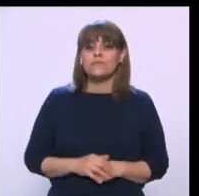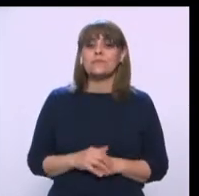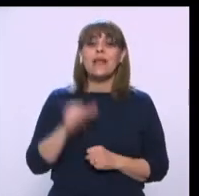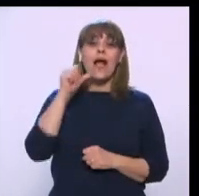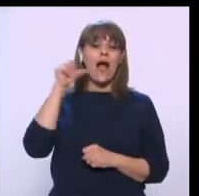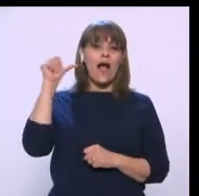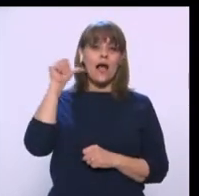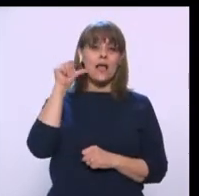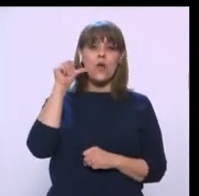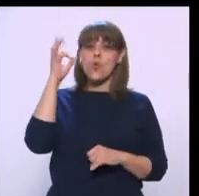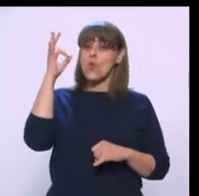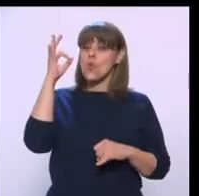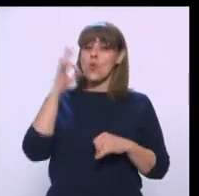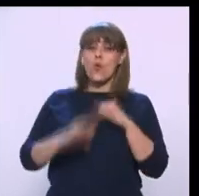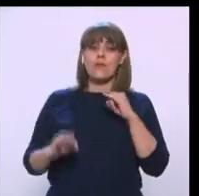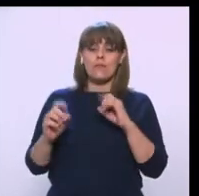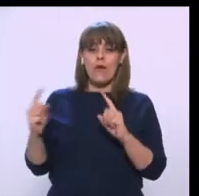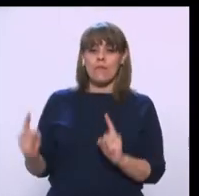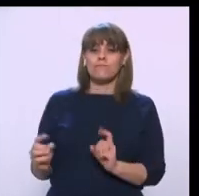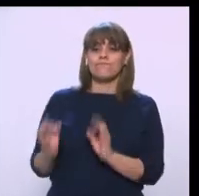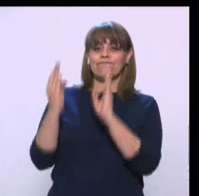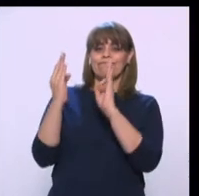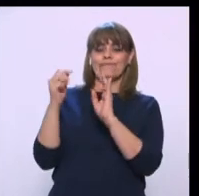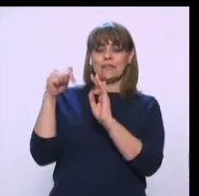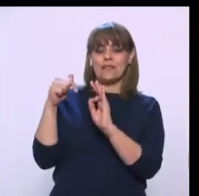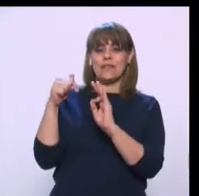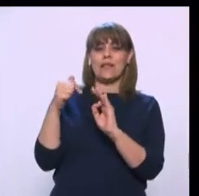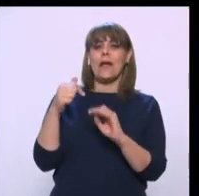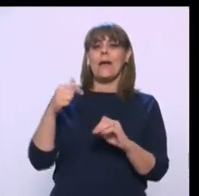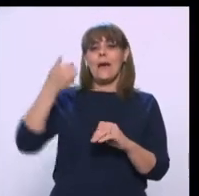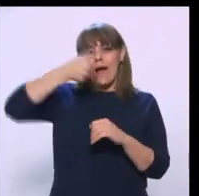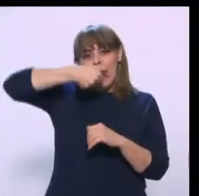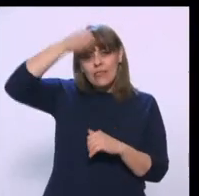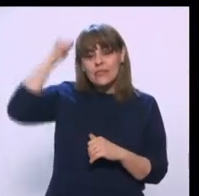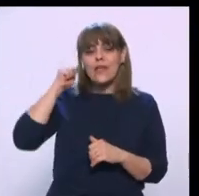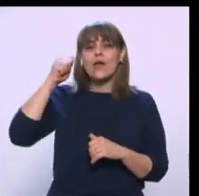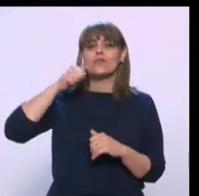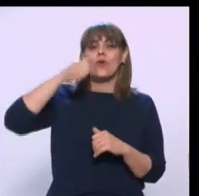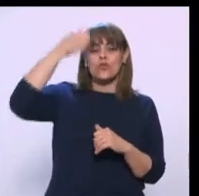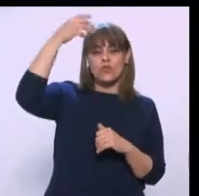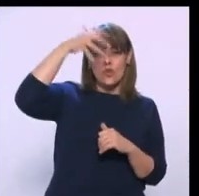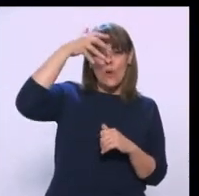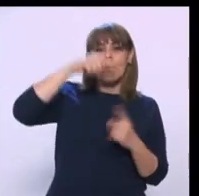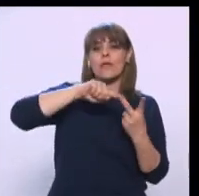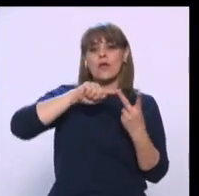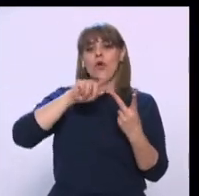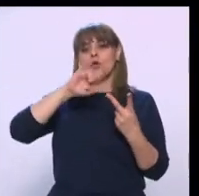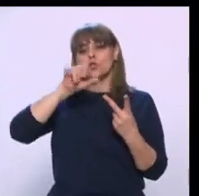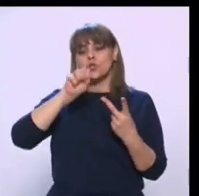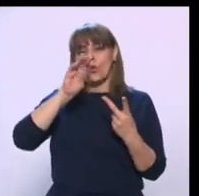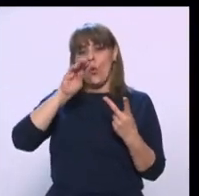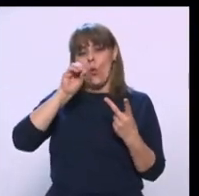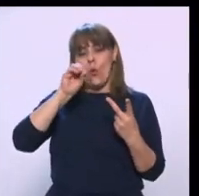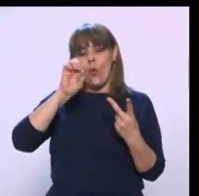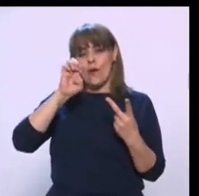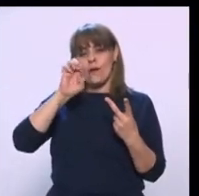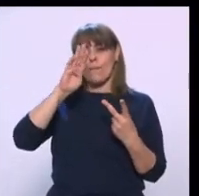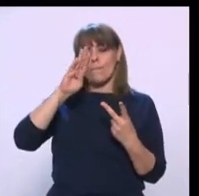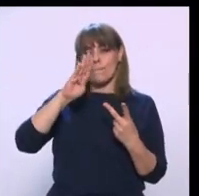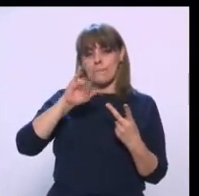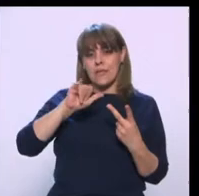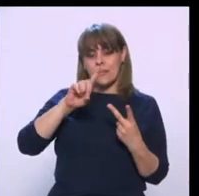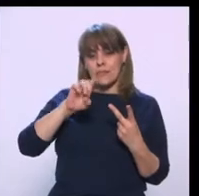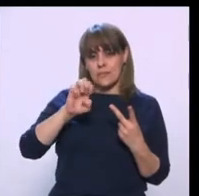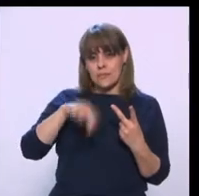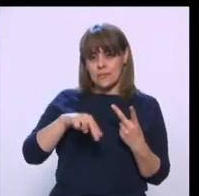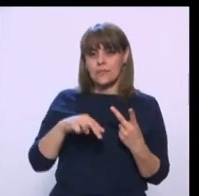se presentó el último encuentro entre sus candidatos a la presidencia, el presidente Donald Trump y el candidato demócrata Joe Biden. En esta ocasión